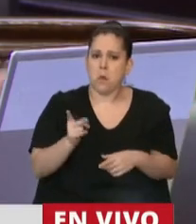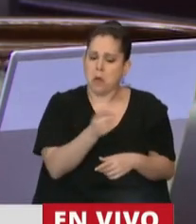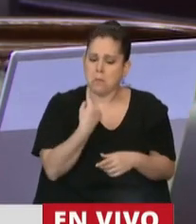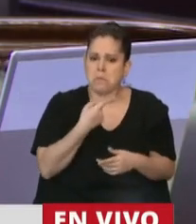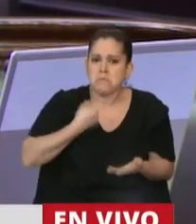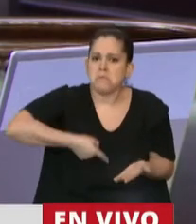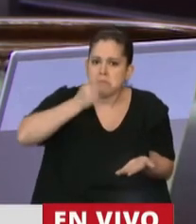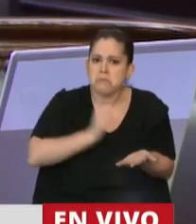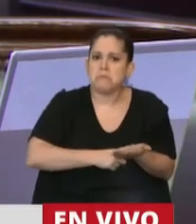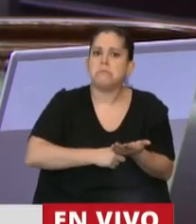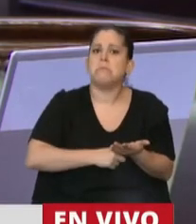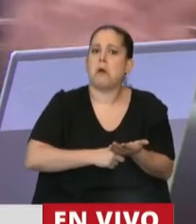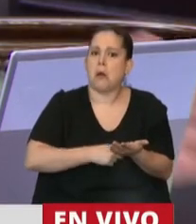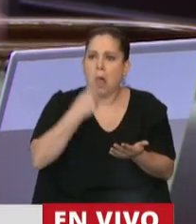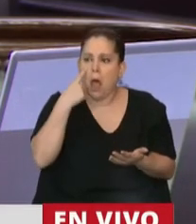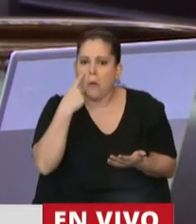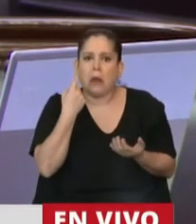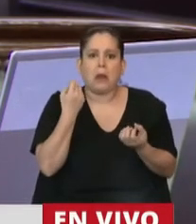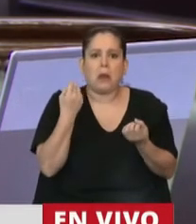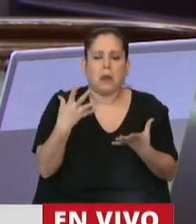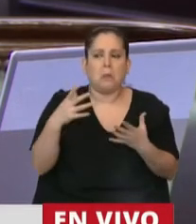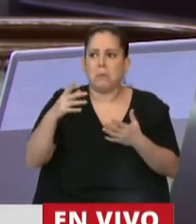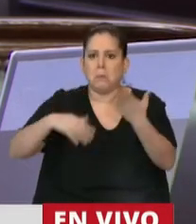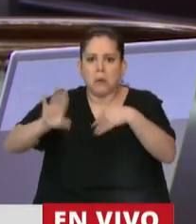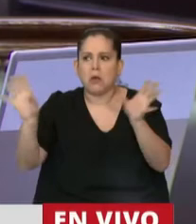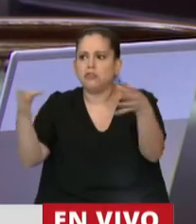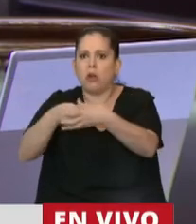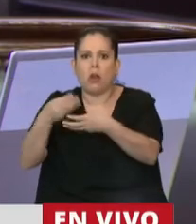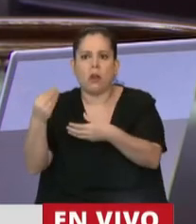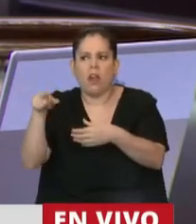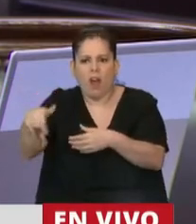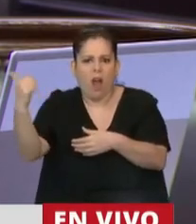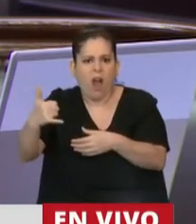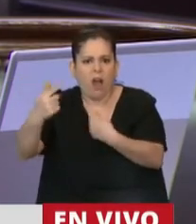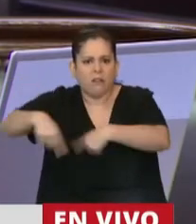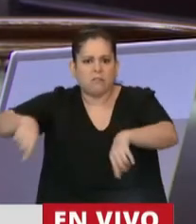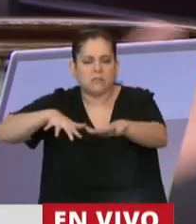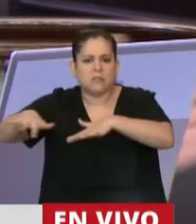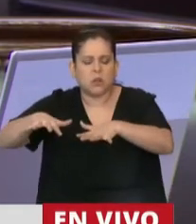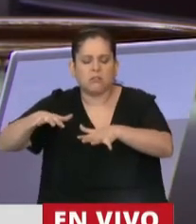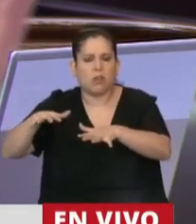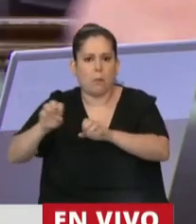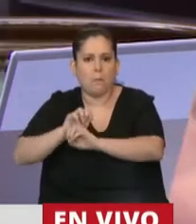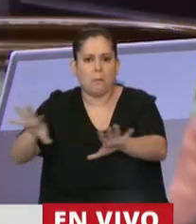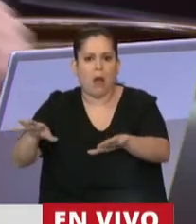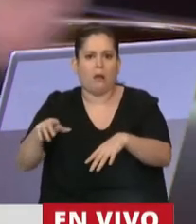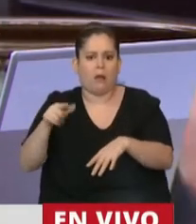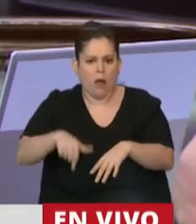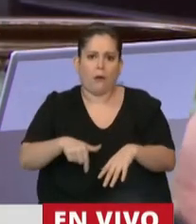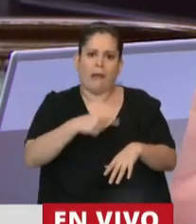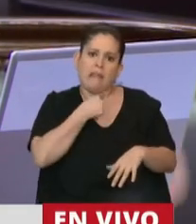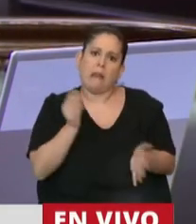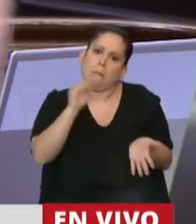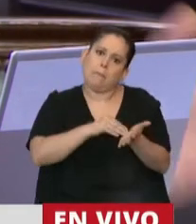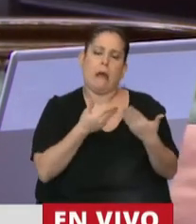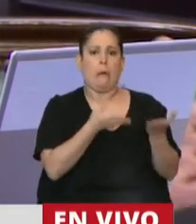beneficien a los sectores populares, a las grandes mayorías que hoy están padeciendo esta situación y se traen proyectos para darle más beneficios, más